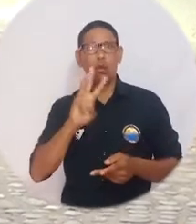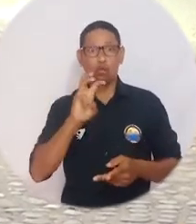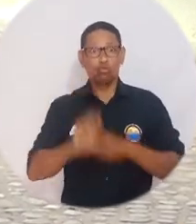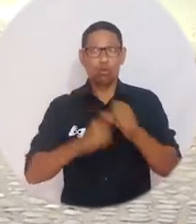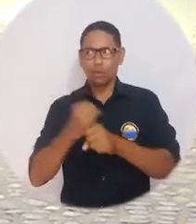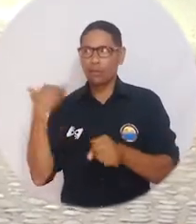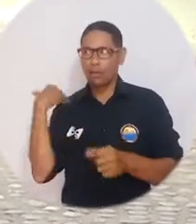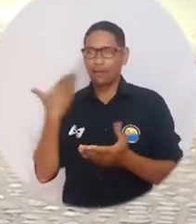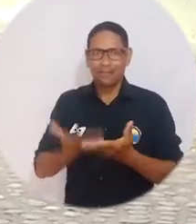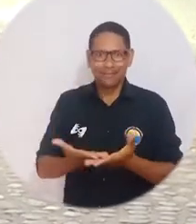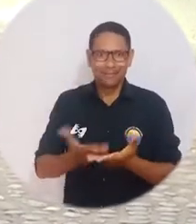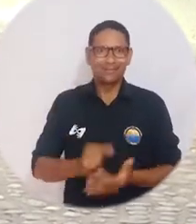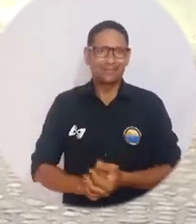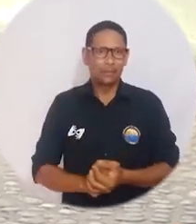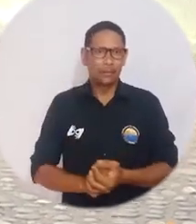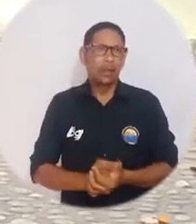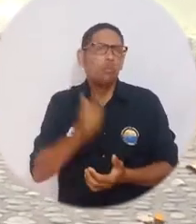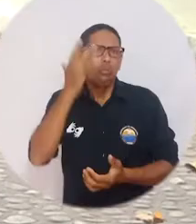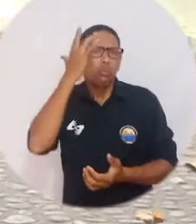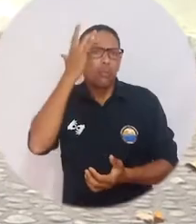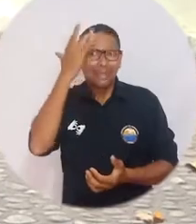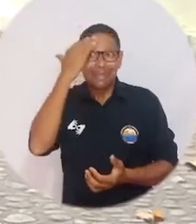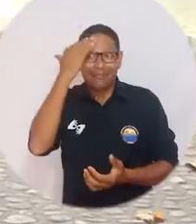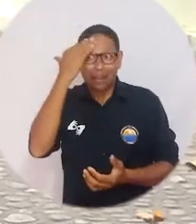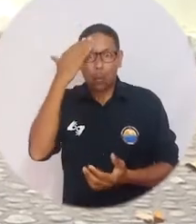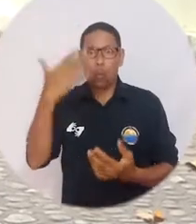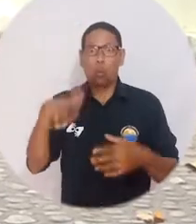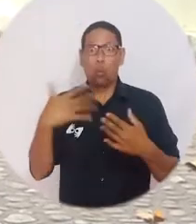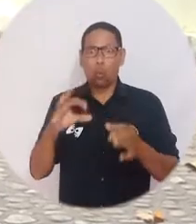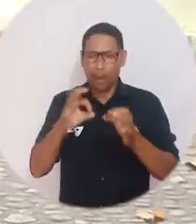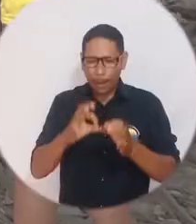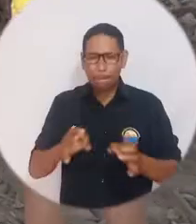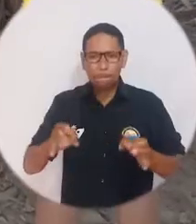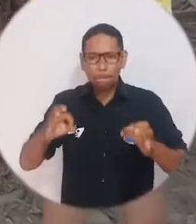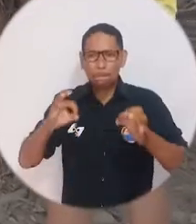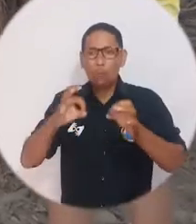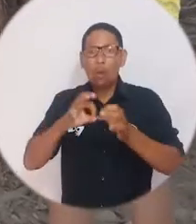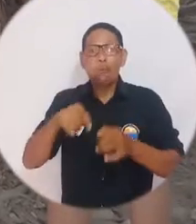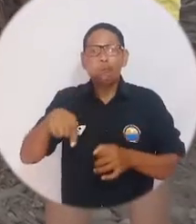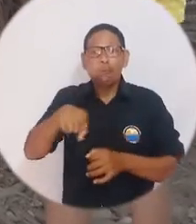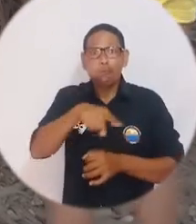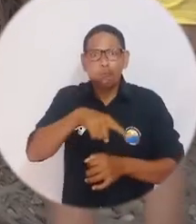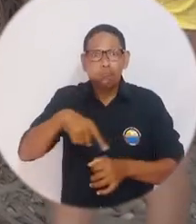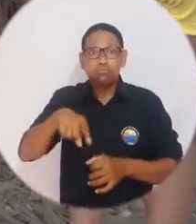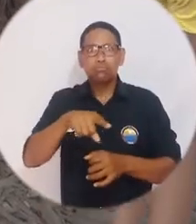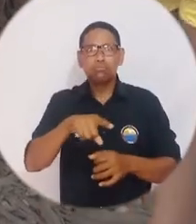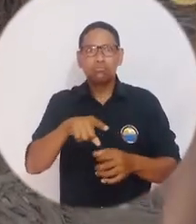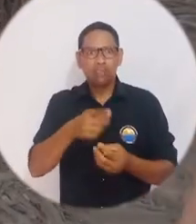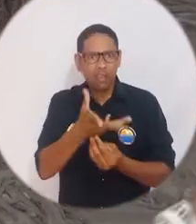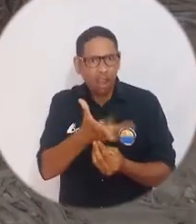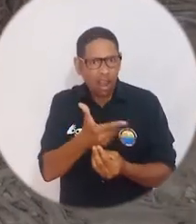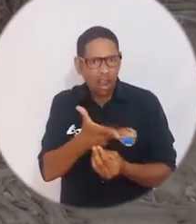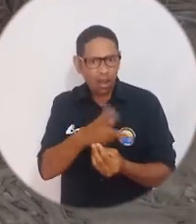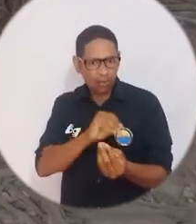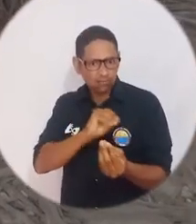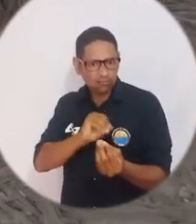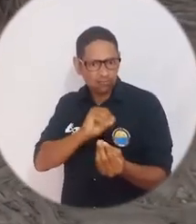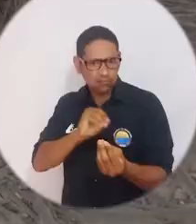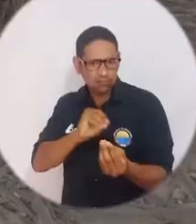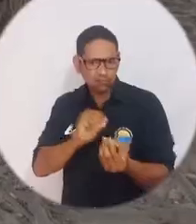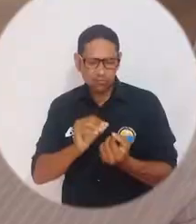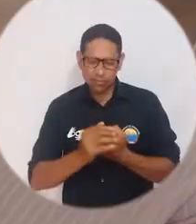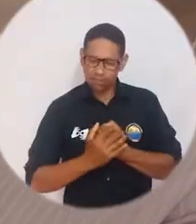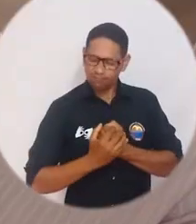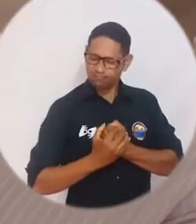espacio desde hace ya ocho años precisamente porque cree firmemente en la posibilidad que da la